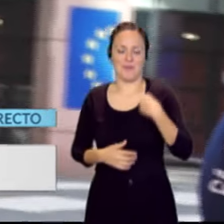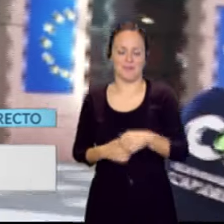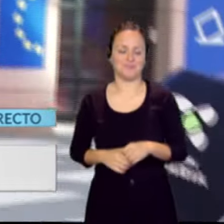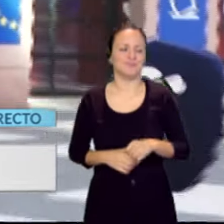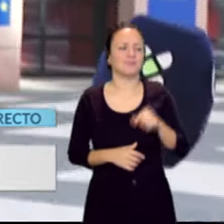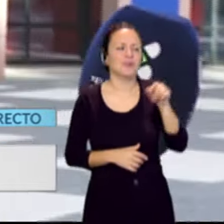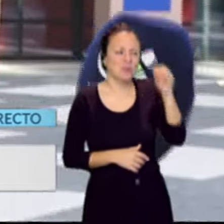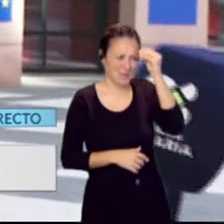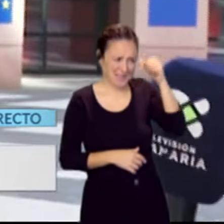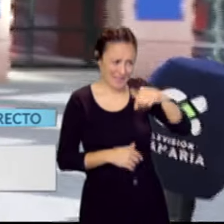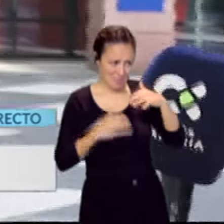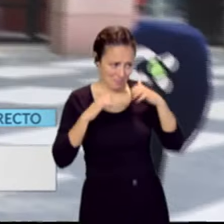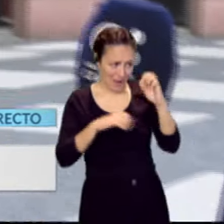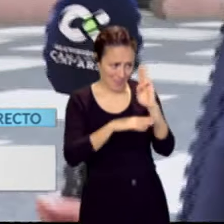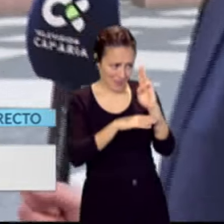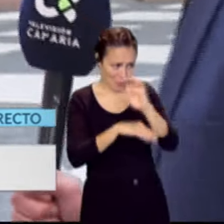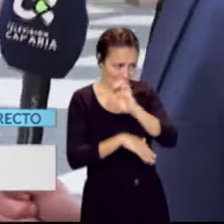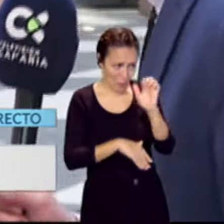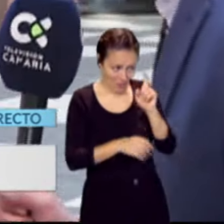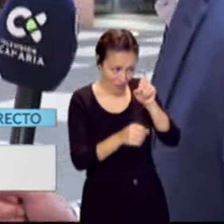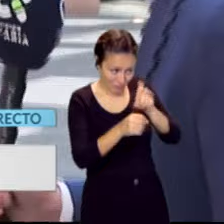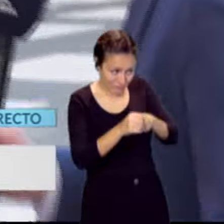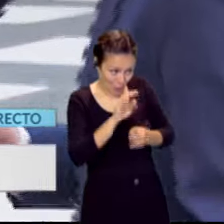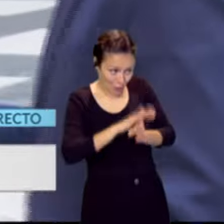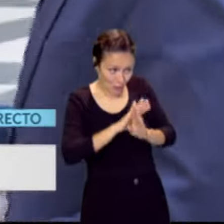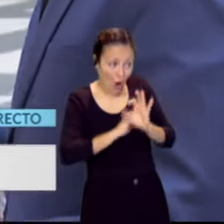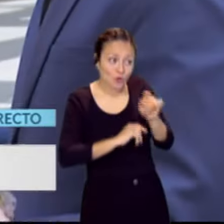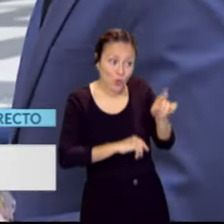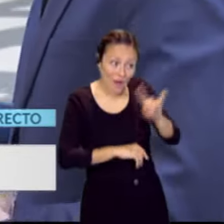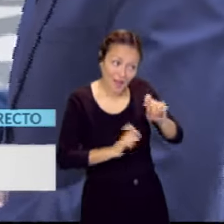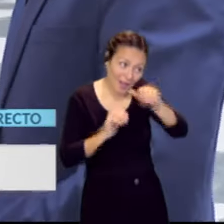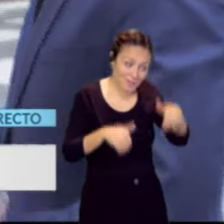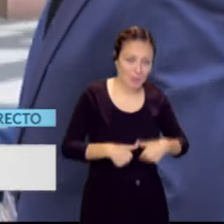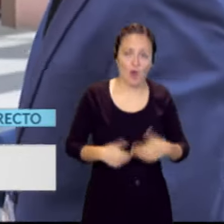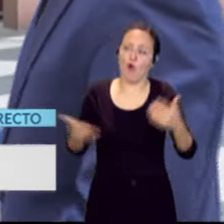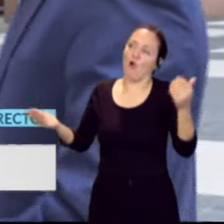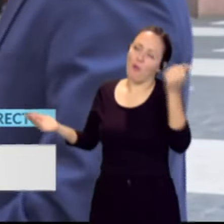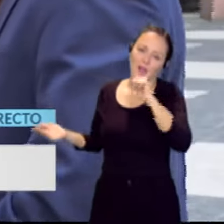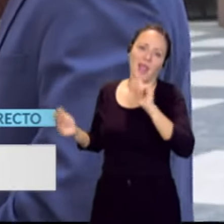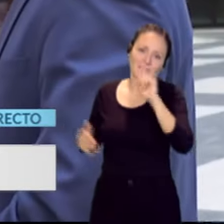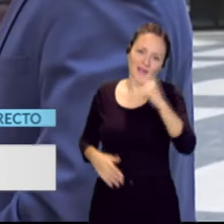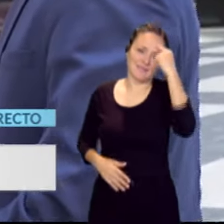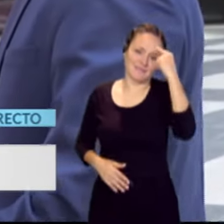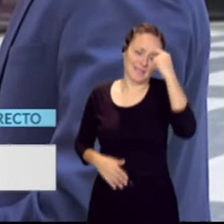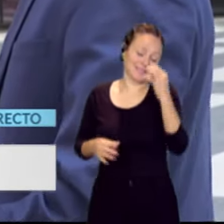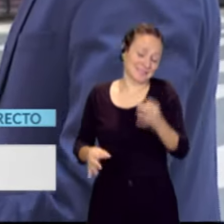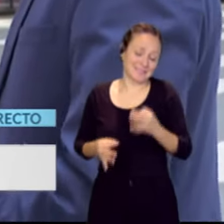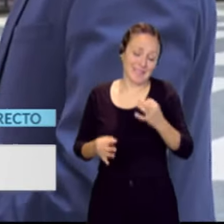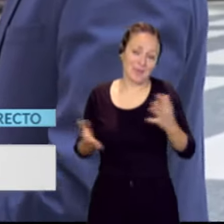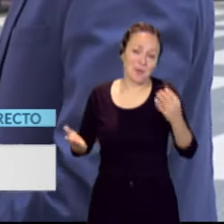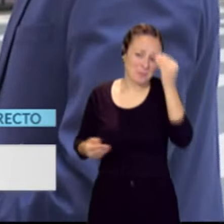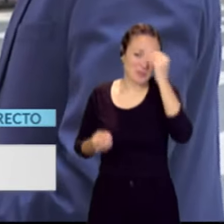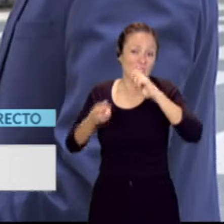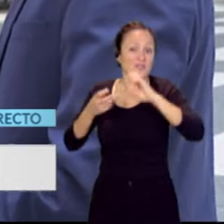pensado quedarte aquí en el Parlamento Europeo o echas de menos la tierra, echas de menos Canarias? Hombre, Canarias siempre se echa de menos, la verdad, de momento yo creo que por